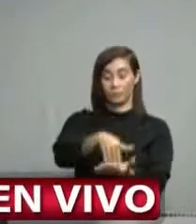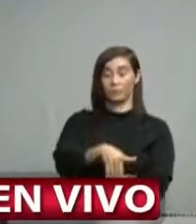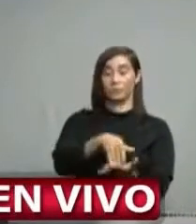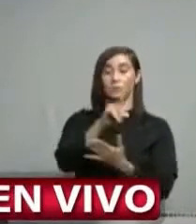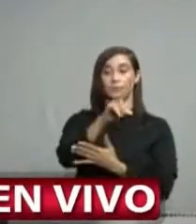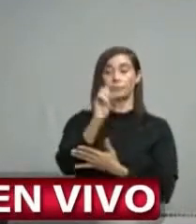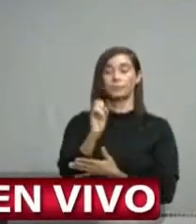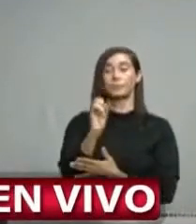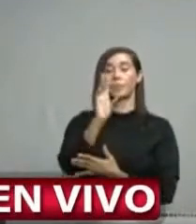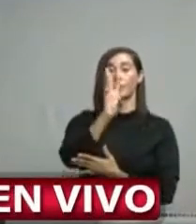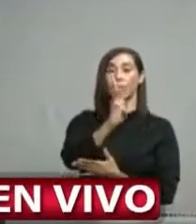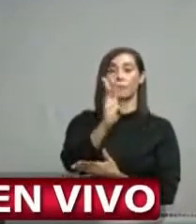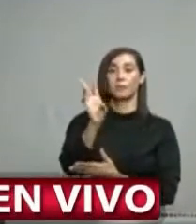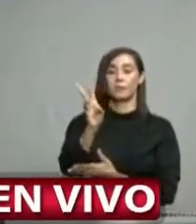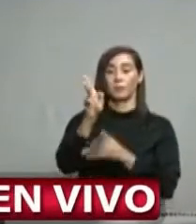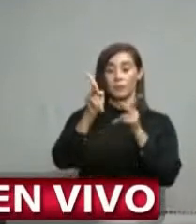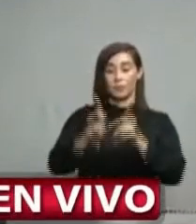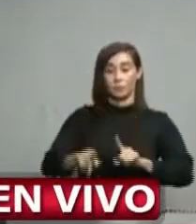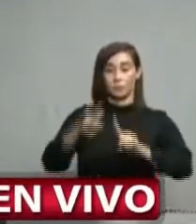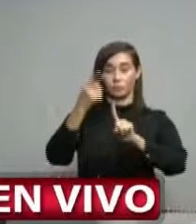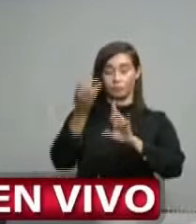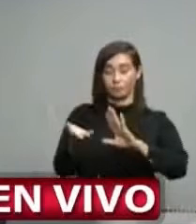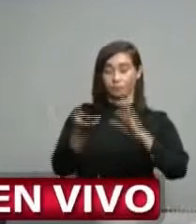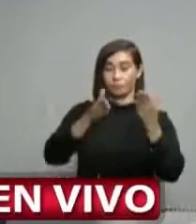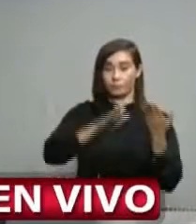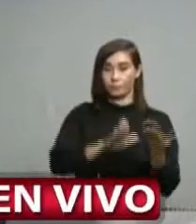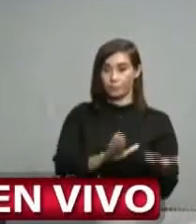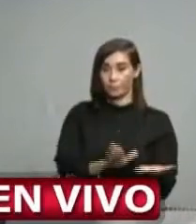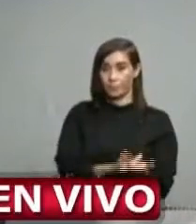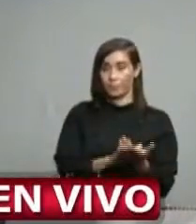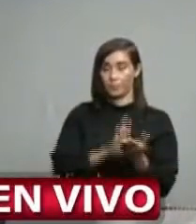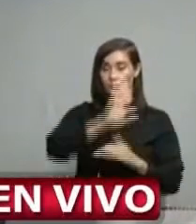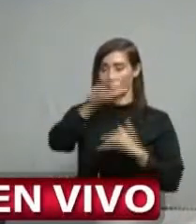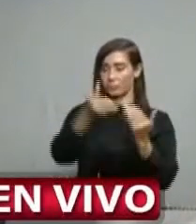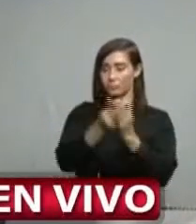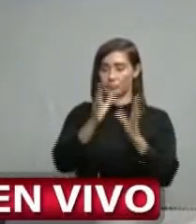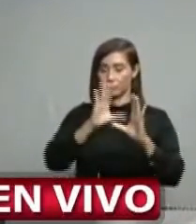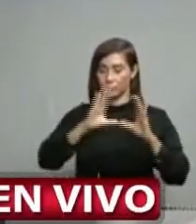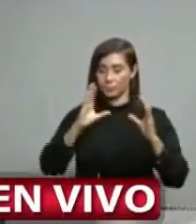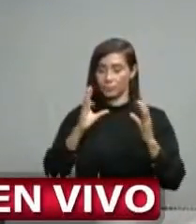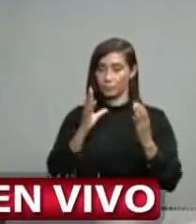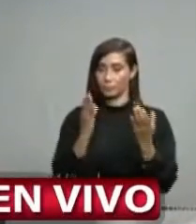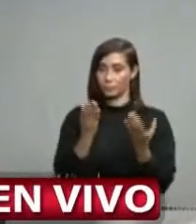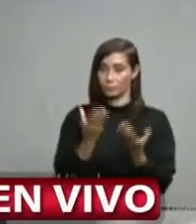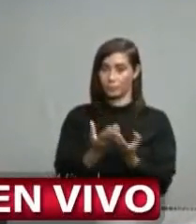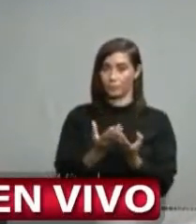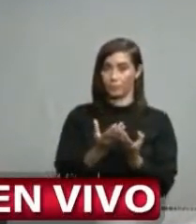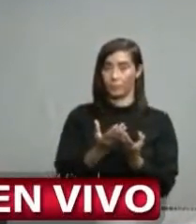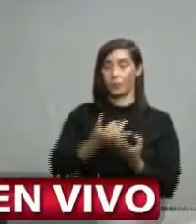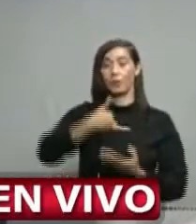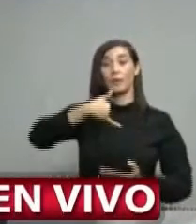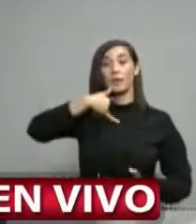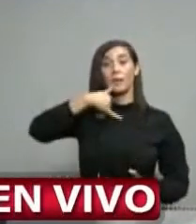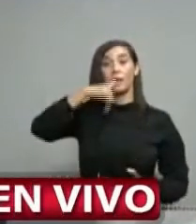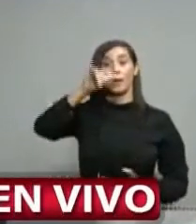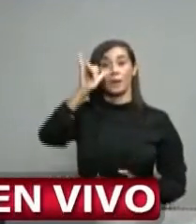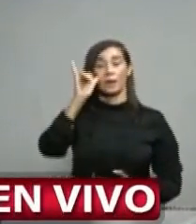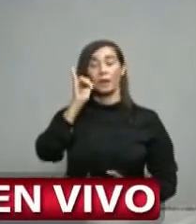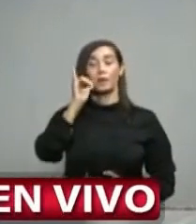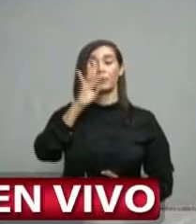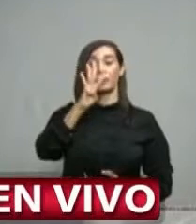367.166 ciudadanos que han fallecido y solo en el día de ayer se produjeron